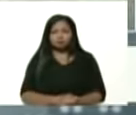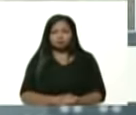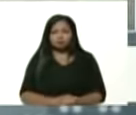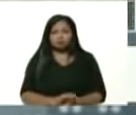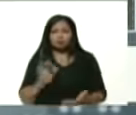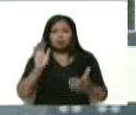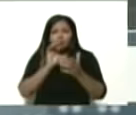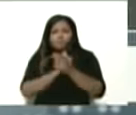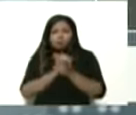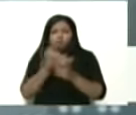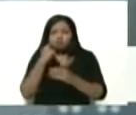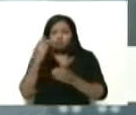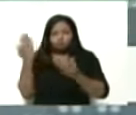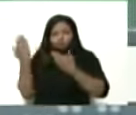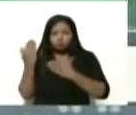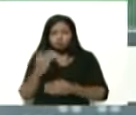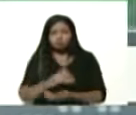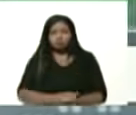Ay Sammy adelante